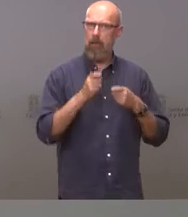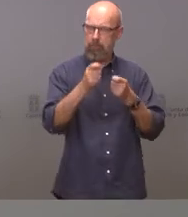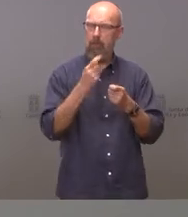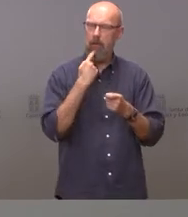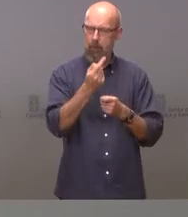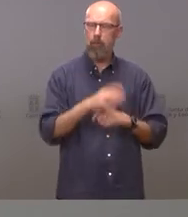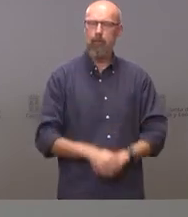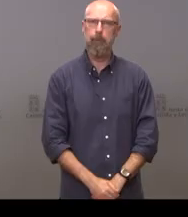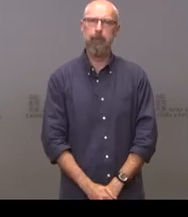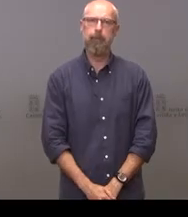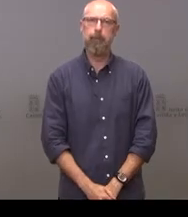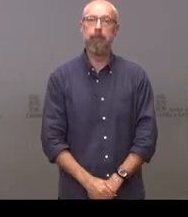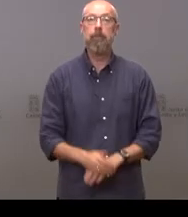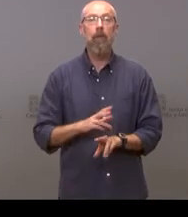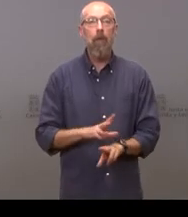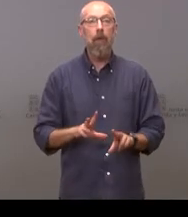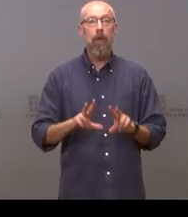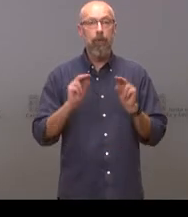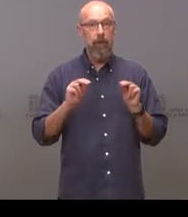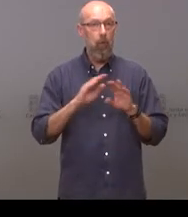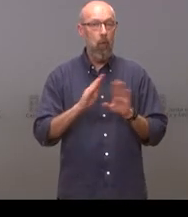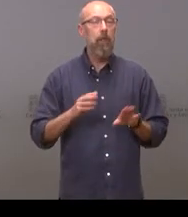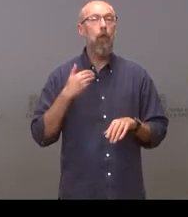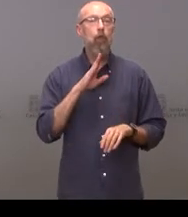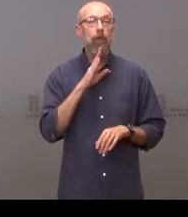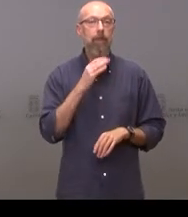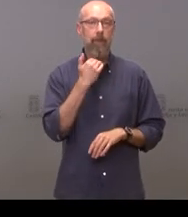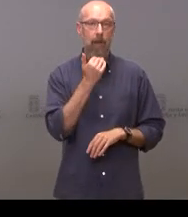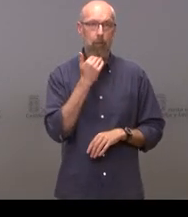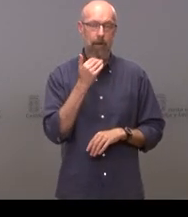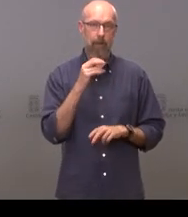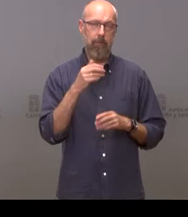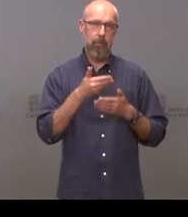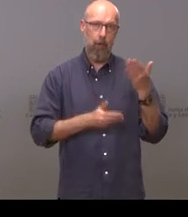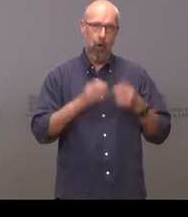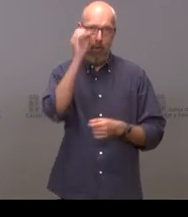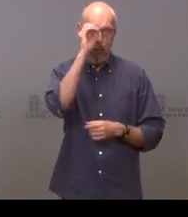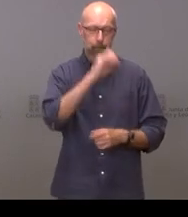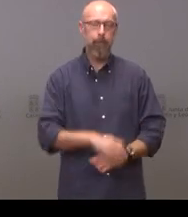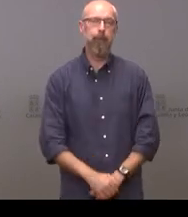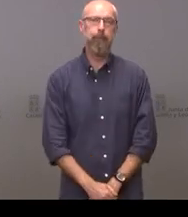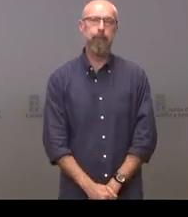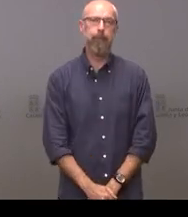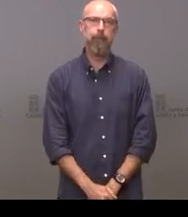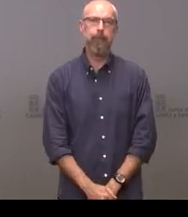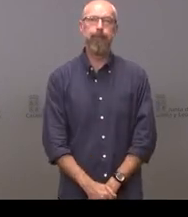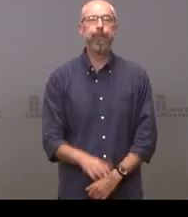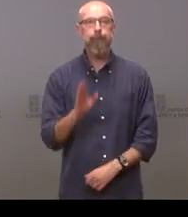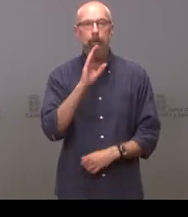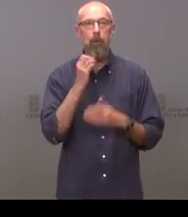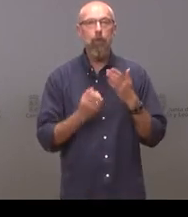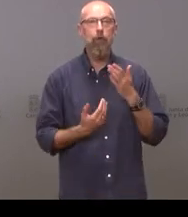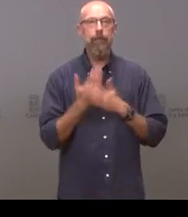pues terminamos hoy en zamora con carlos gil de la opinión adelante carlos hola buenos días